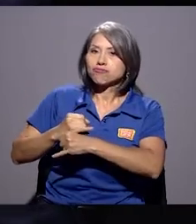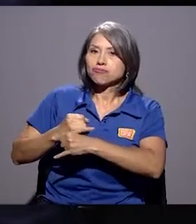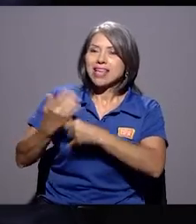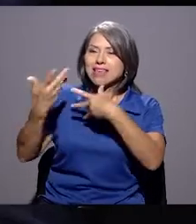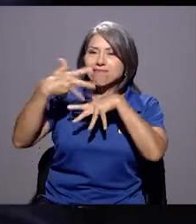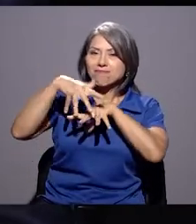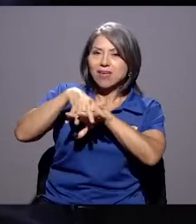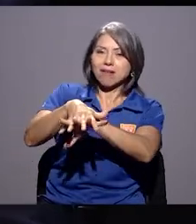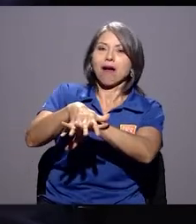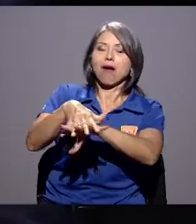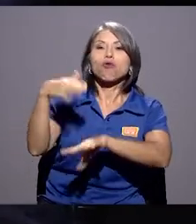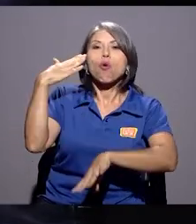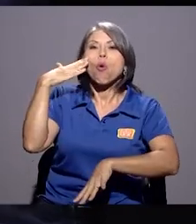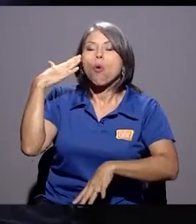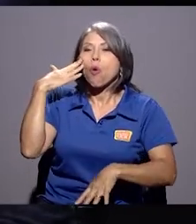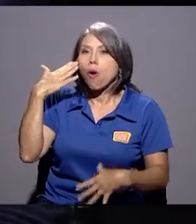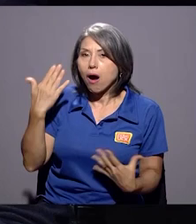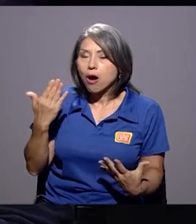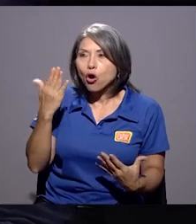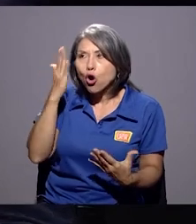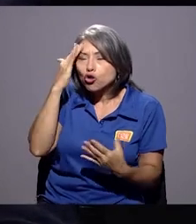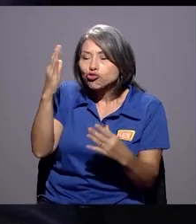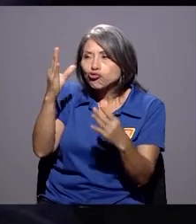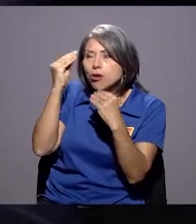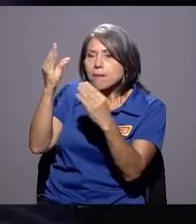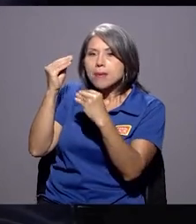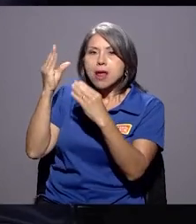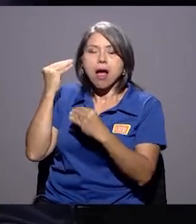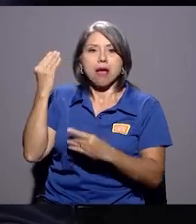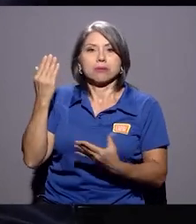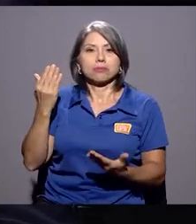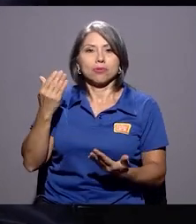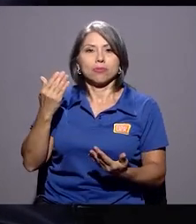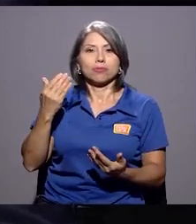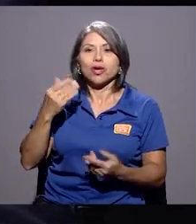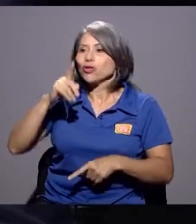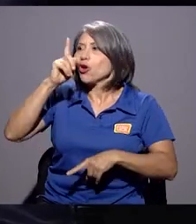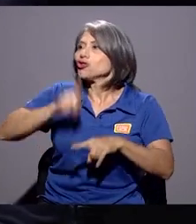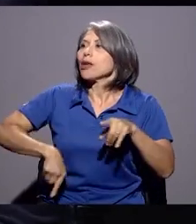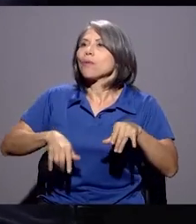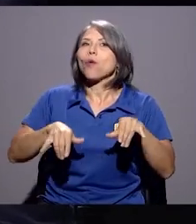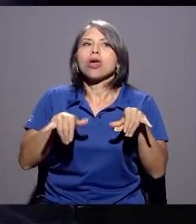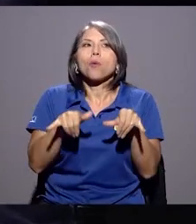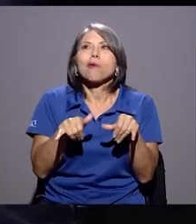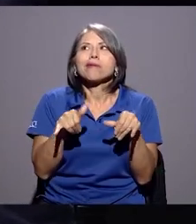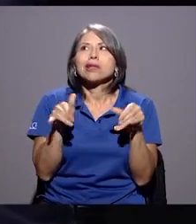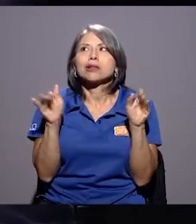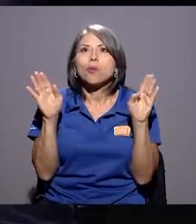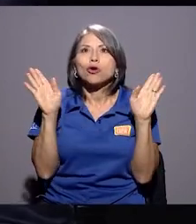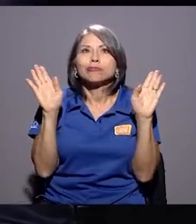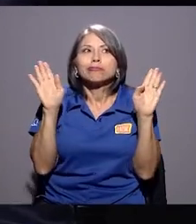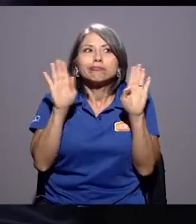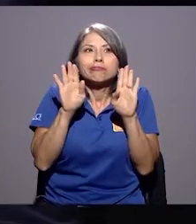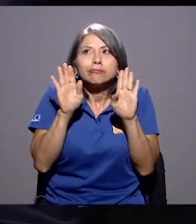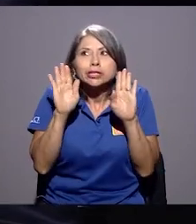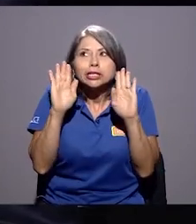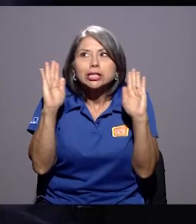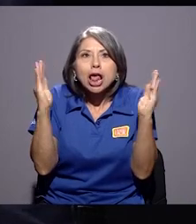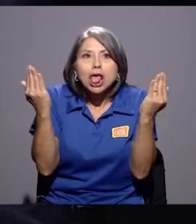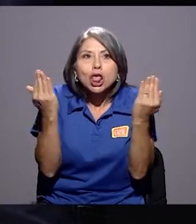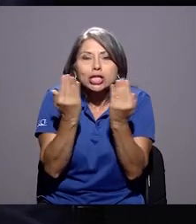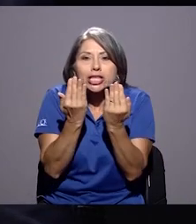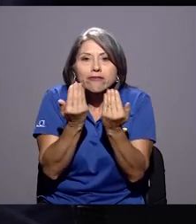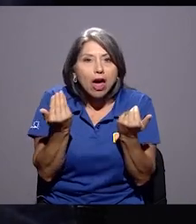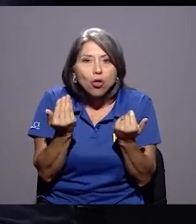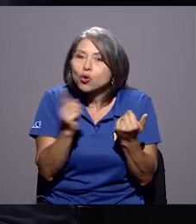la integración. El conocimiento no se puede convivir en un espacio cerrado. Tiene que ser en un